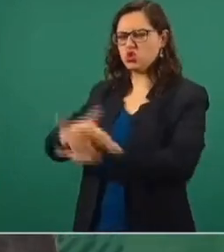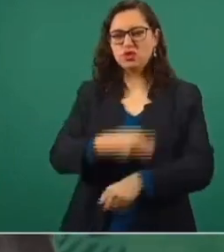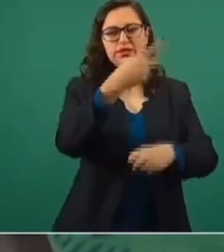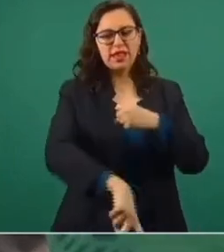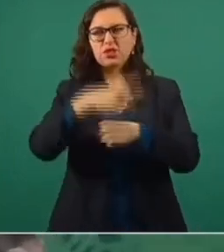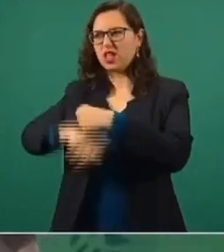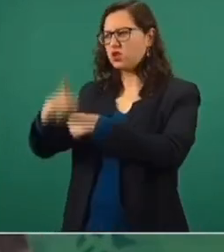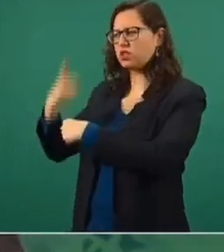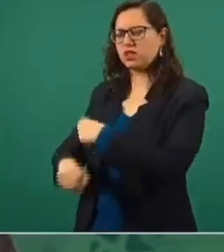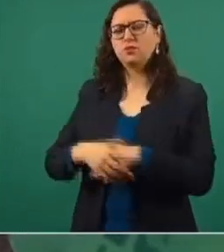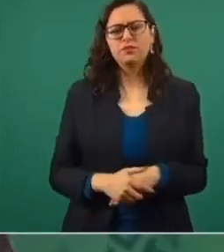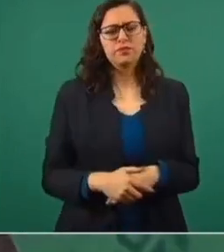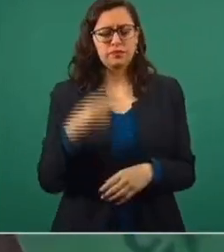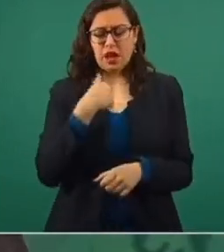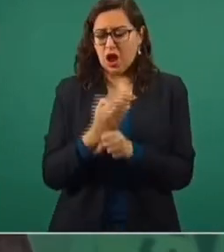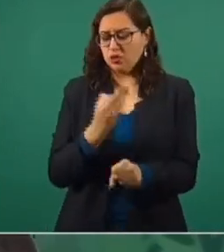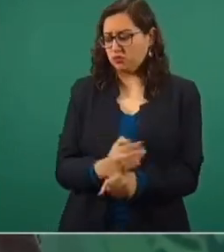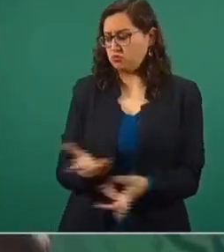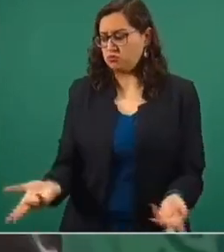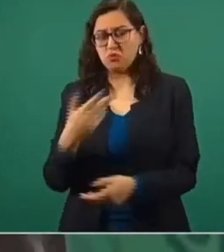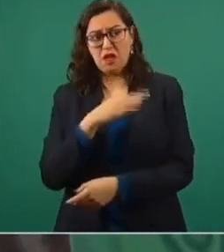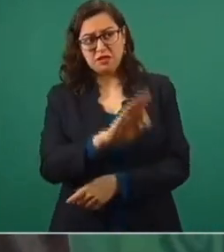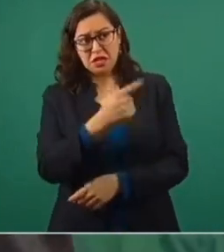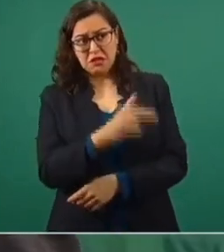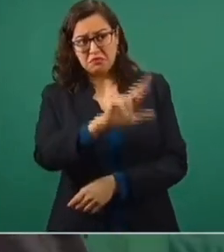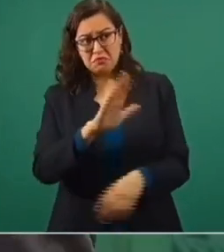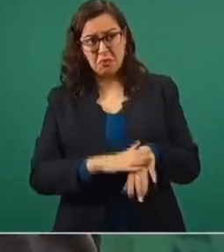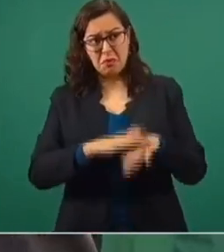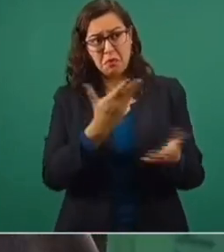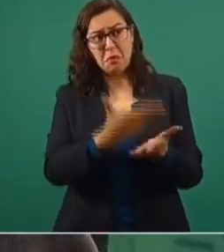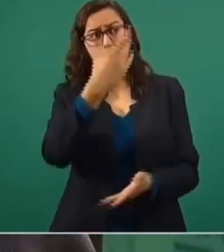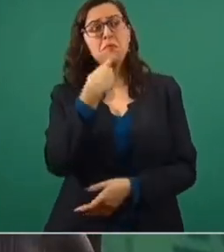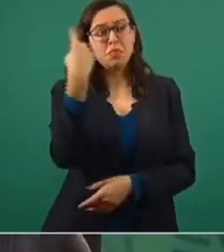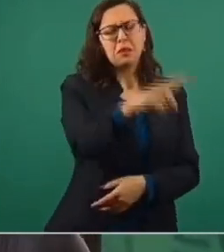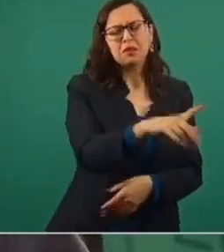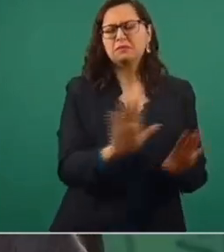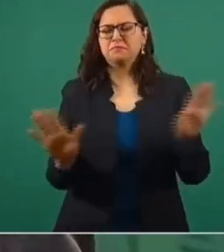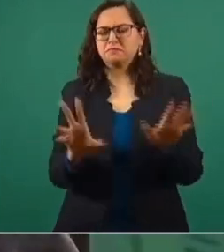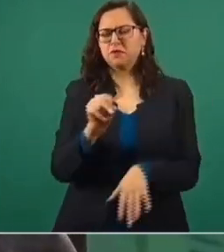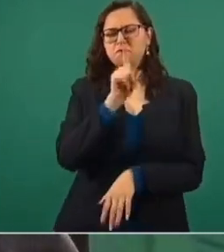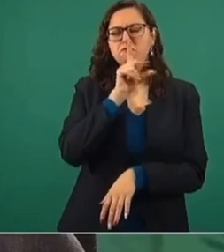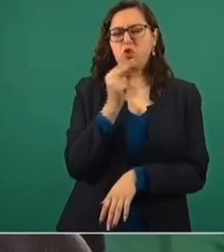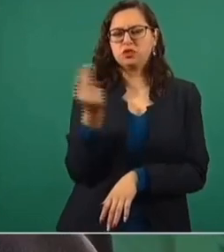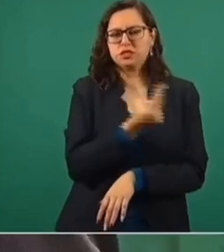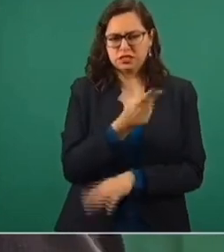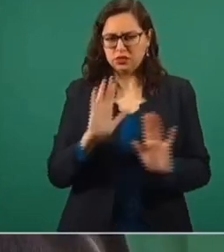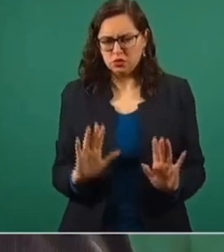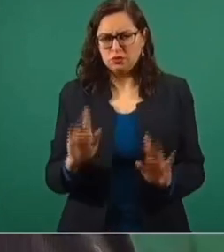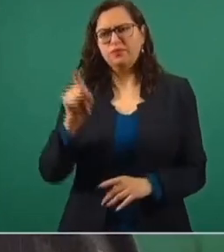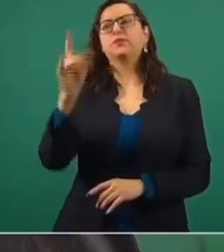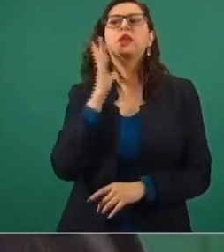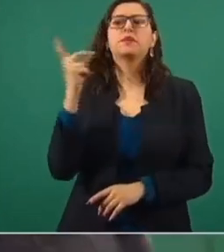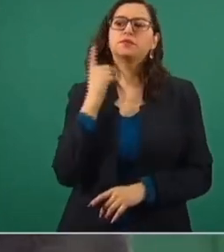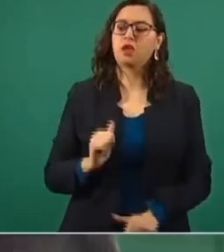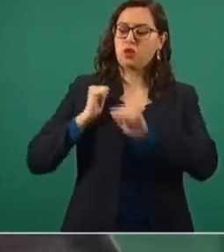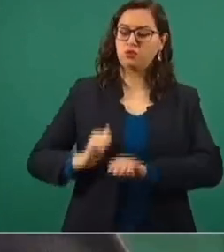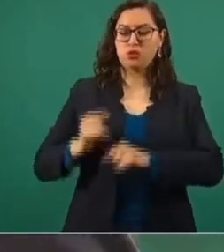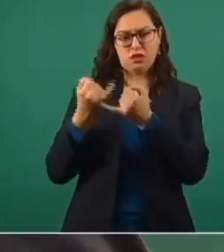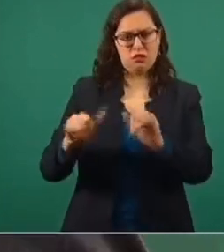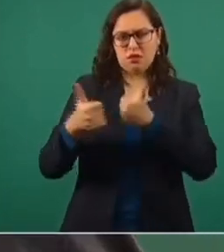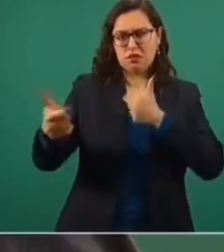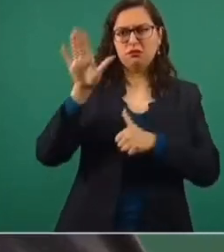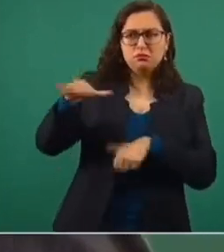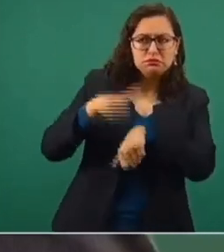a la Fiscalía a presentar una denuncia, sino que un poder independiente haga una